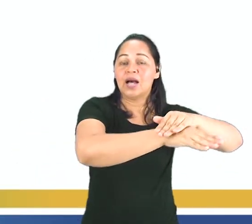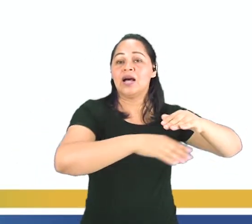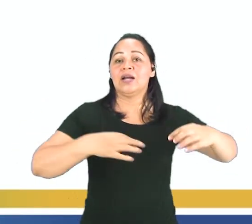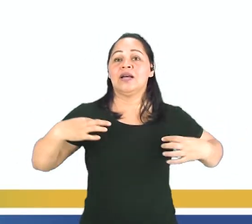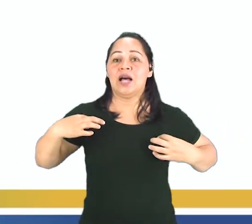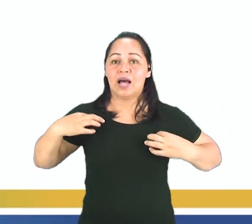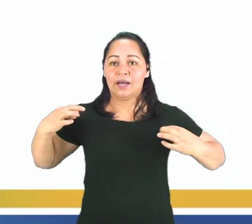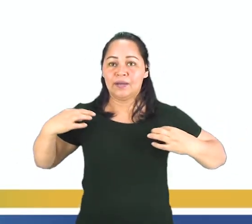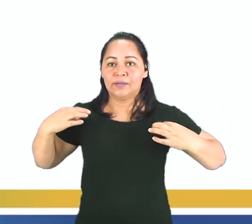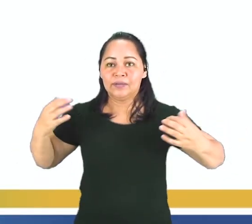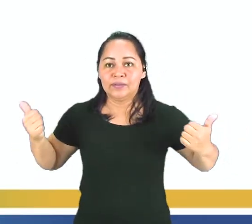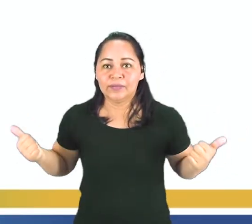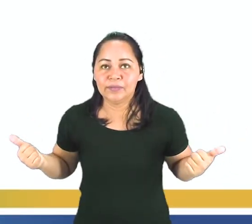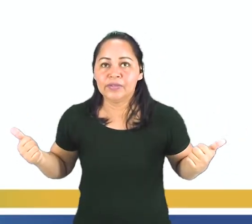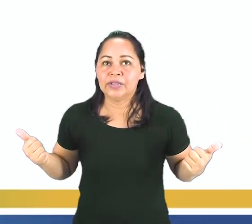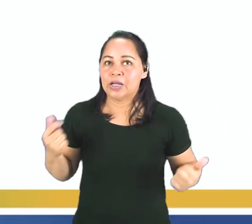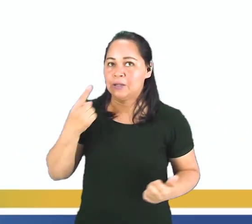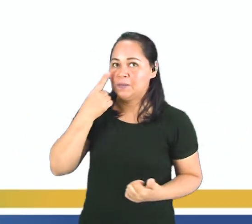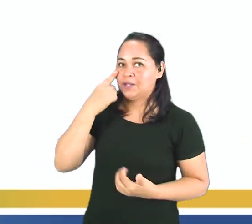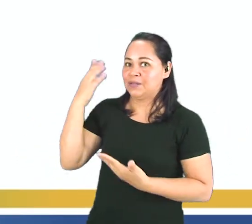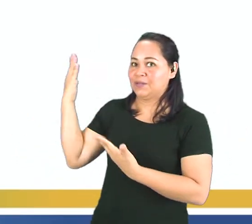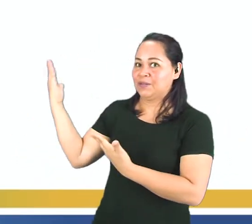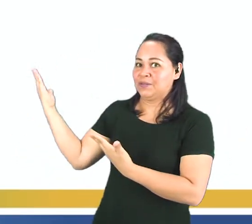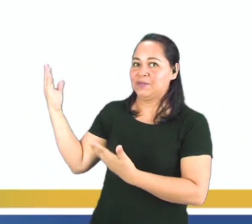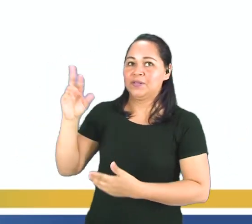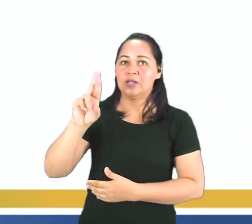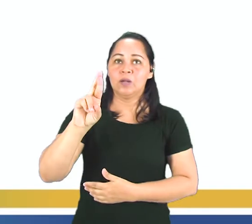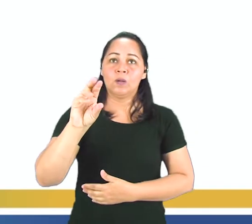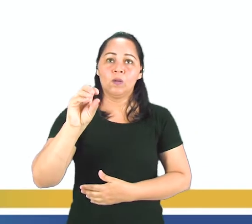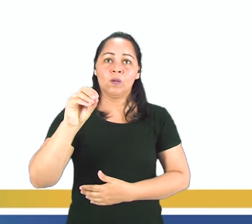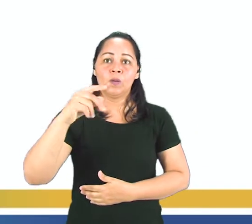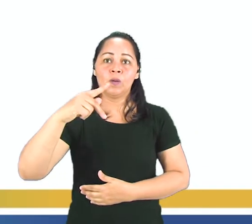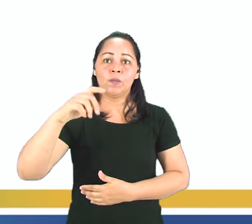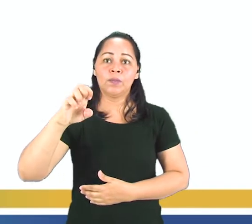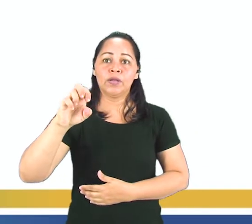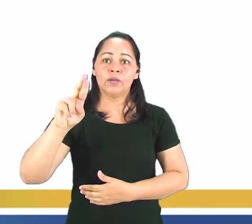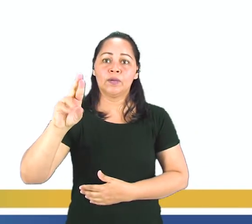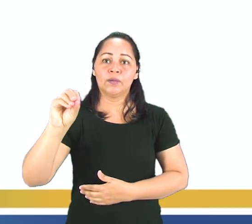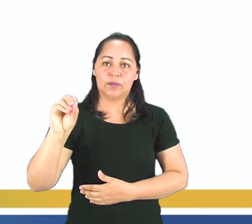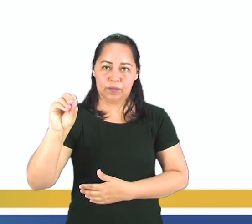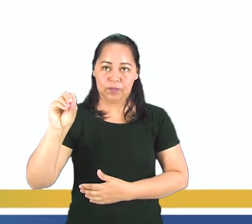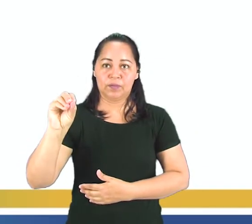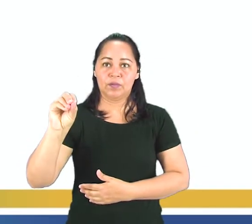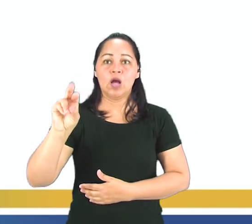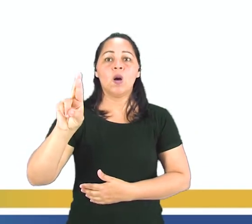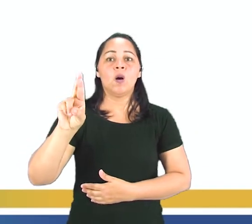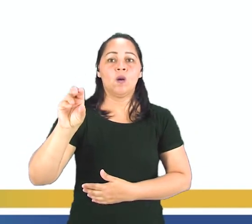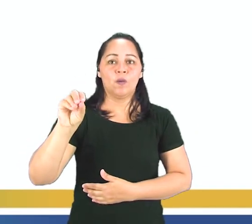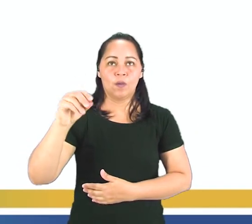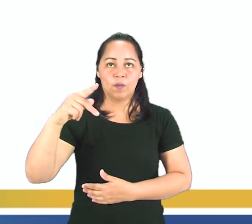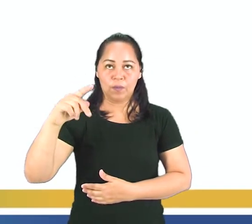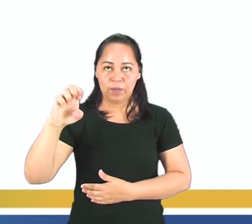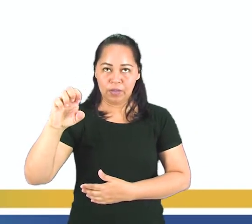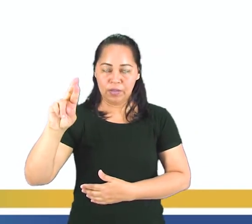guarda-roupa. ¡Ah! Muy bien. Y en español tenemos ahí el nombre ropero. ¿Por qué? Porque guardamos la ropa.